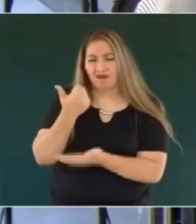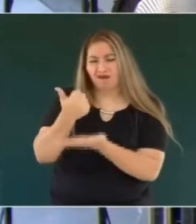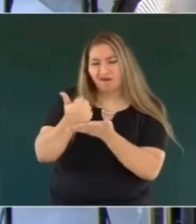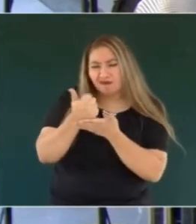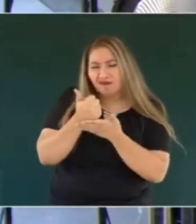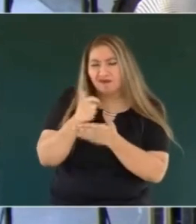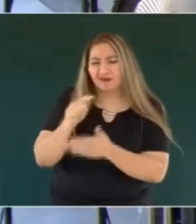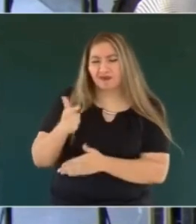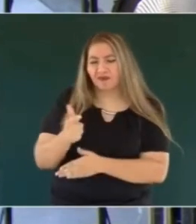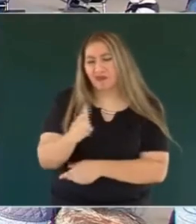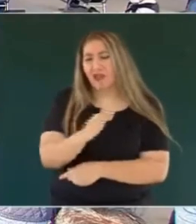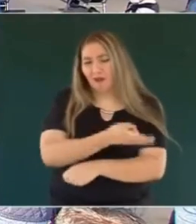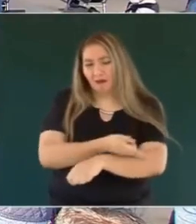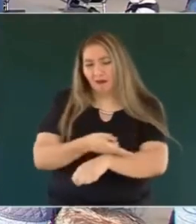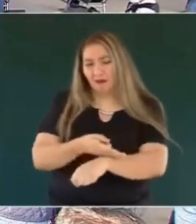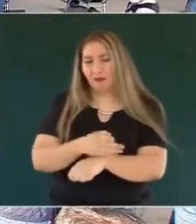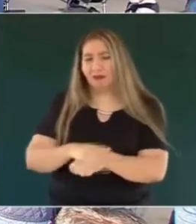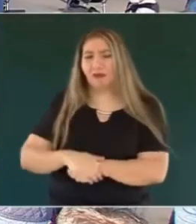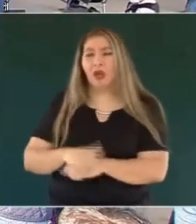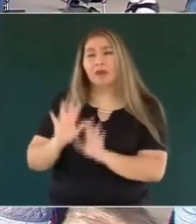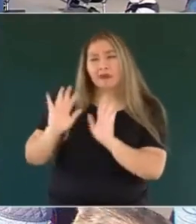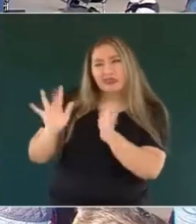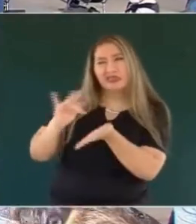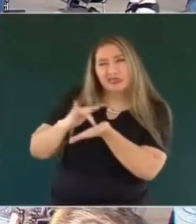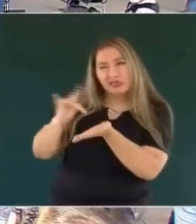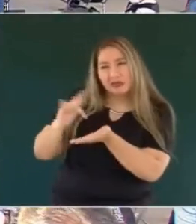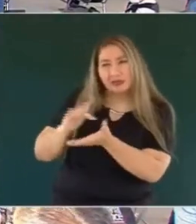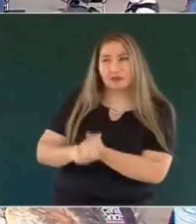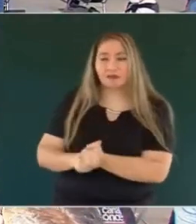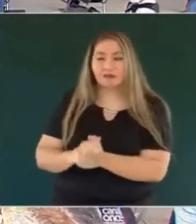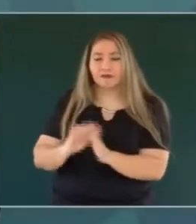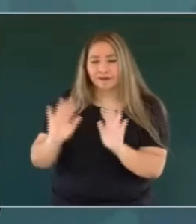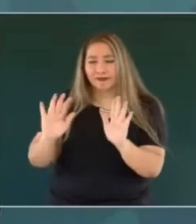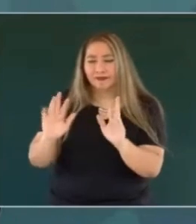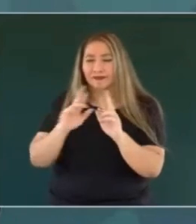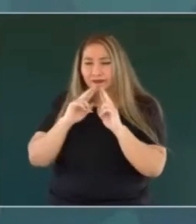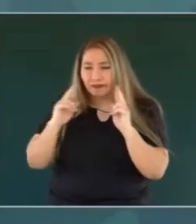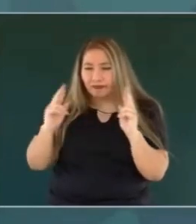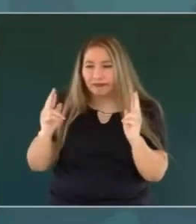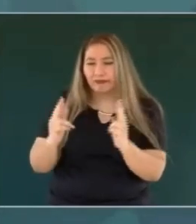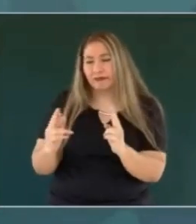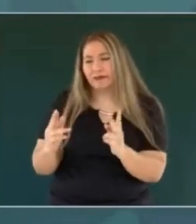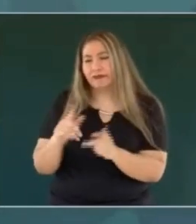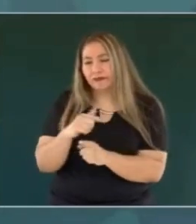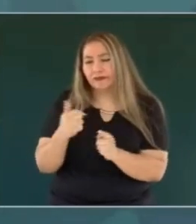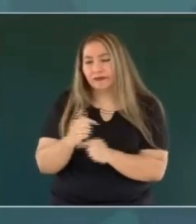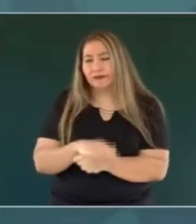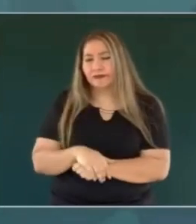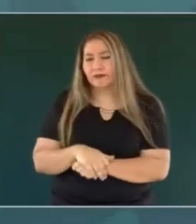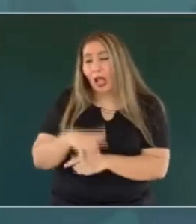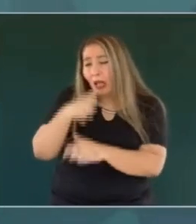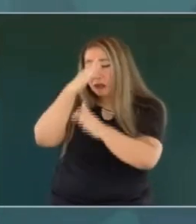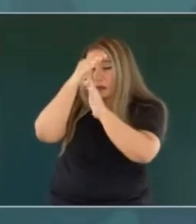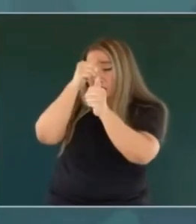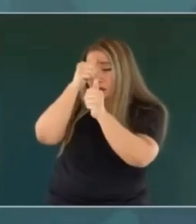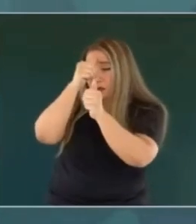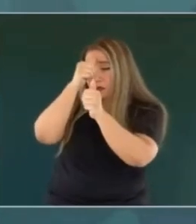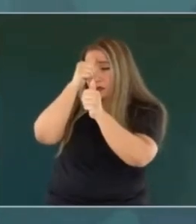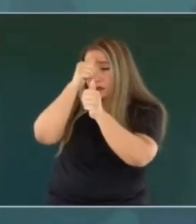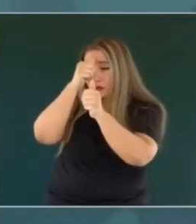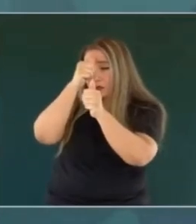laguneras. Gracias. Lo tengo en cuenta, ahí en esa reunión se acordó